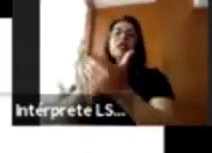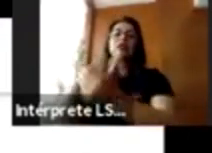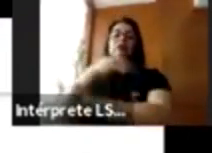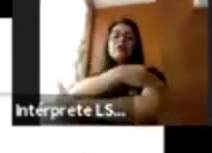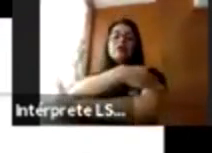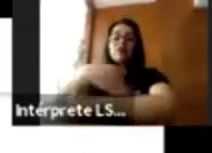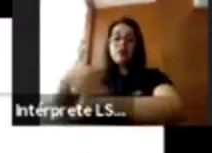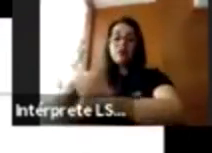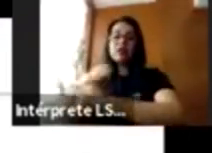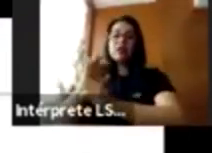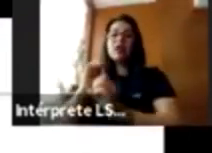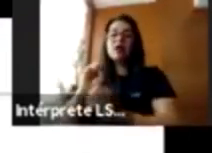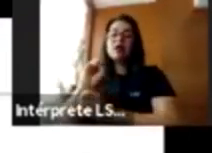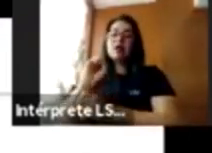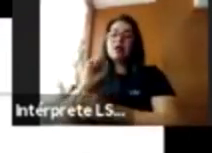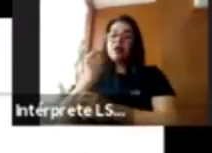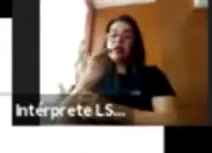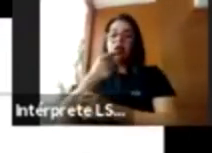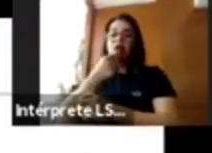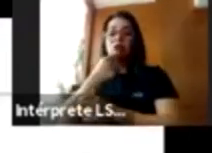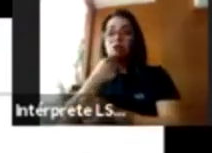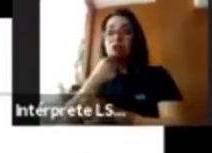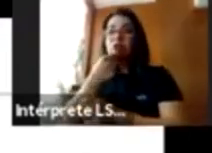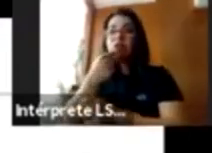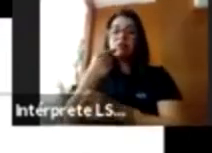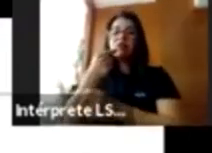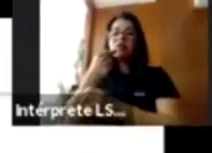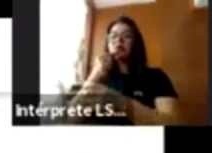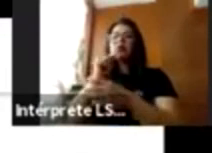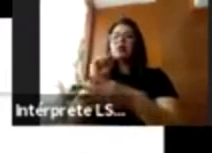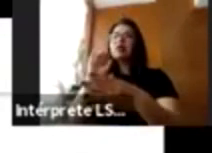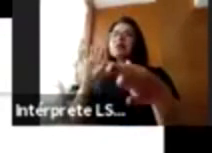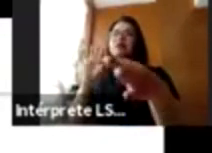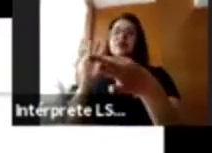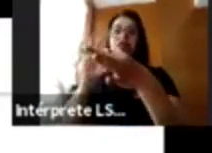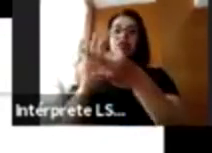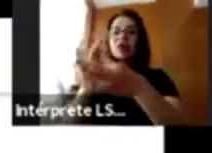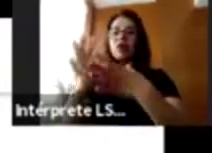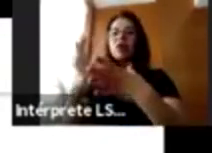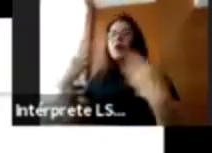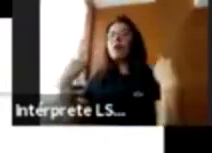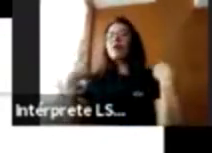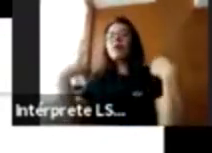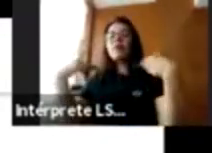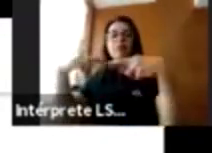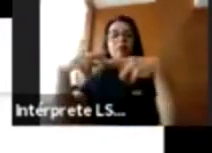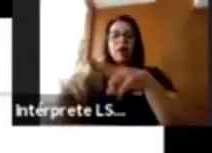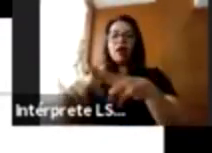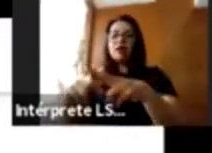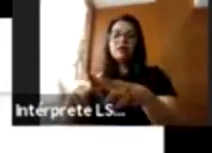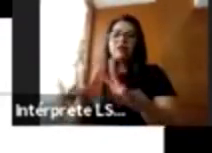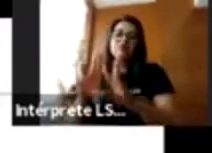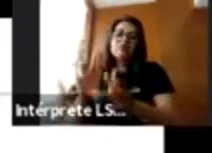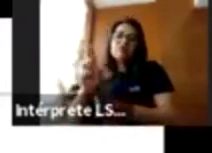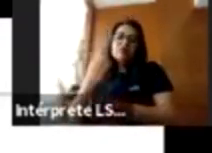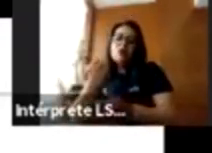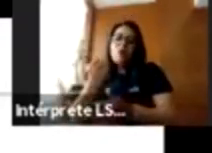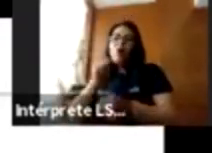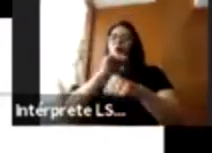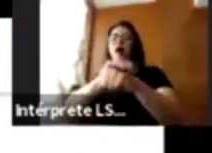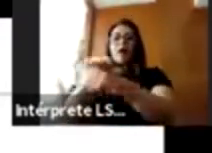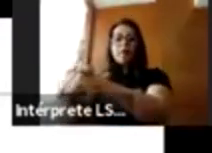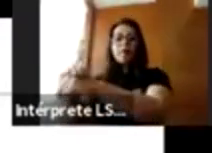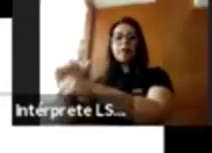conectados con los adultos en su vida, los maestros, los miembros de la familia, amigos, otros que